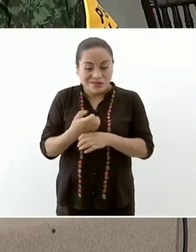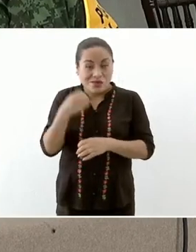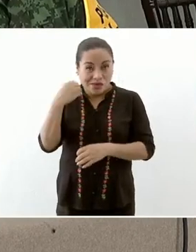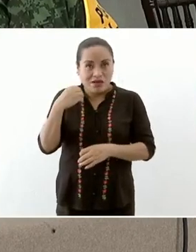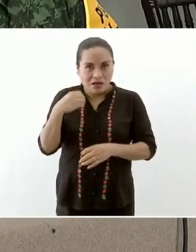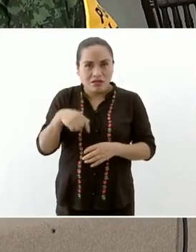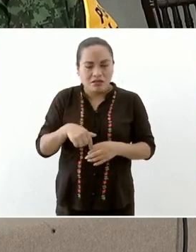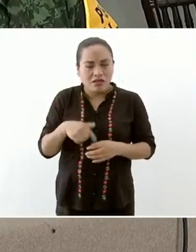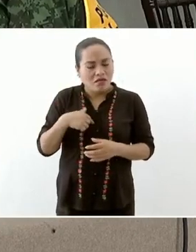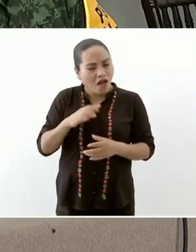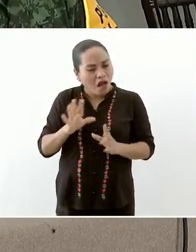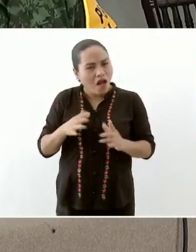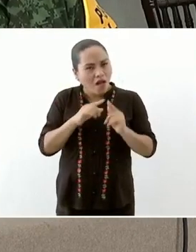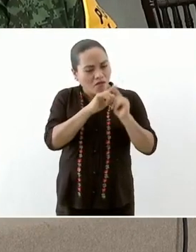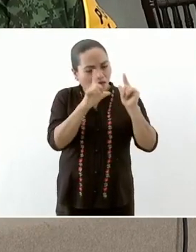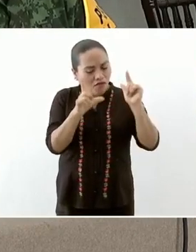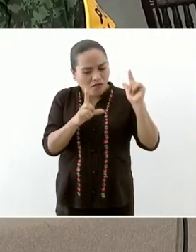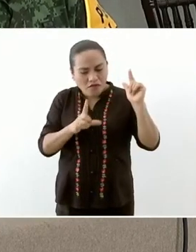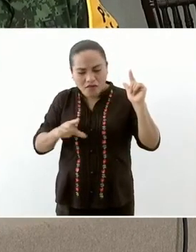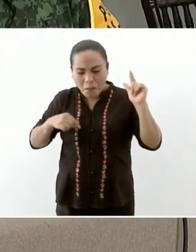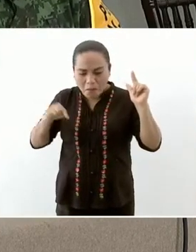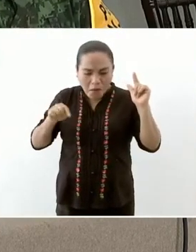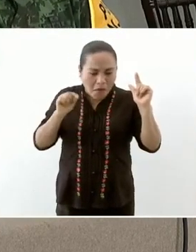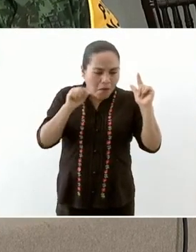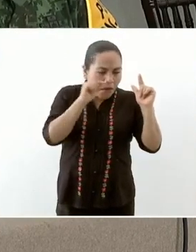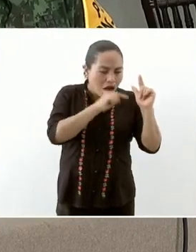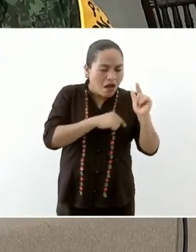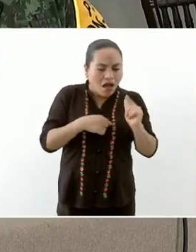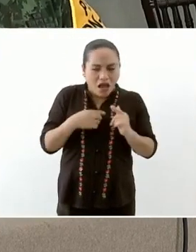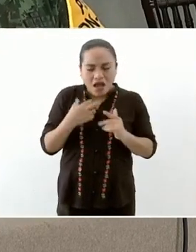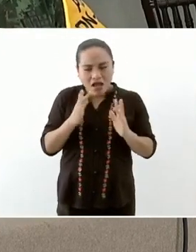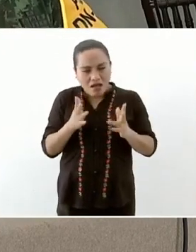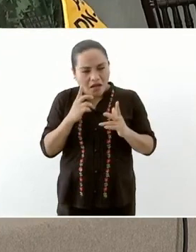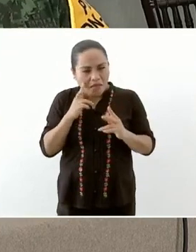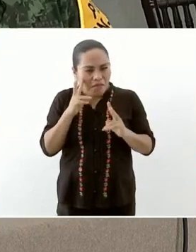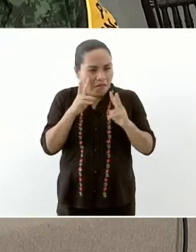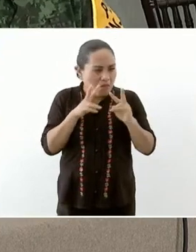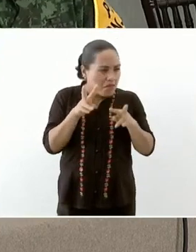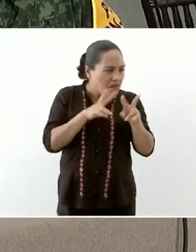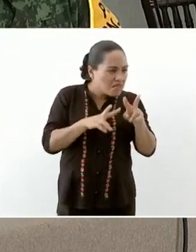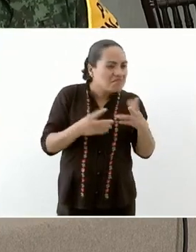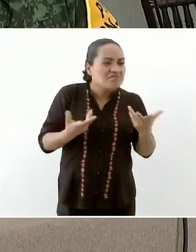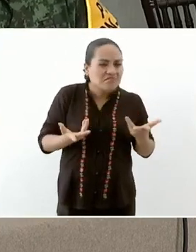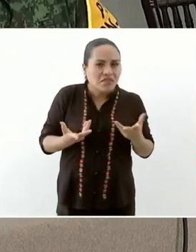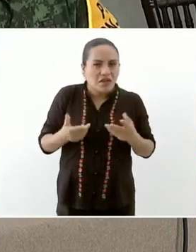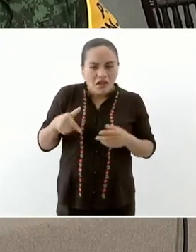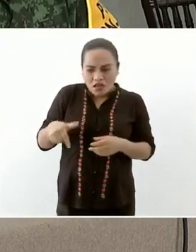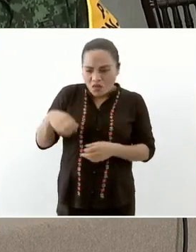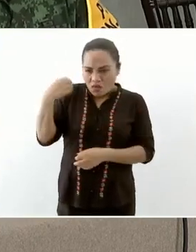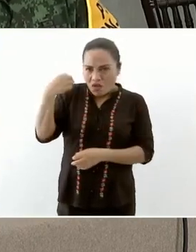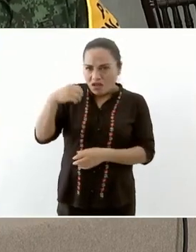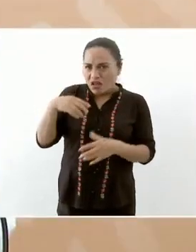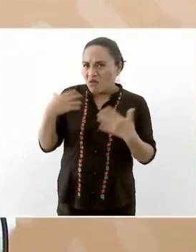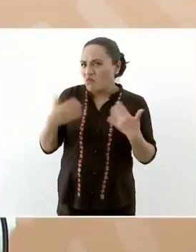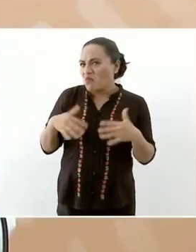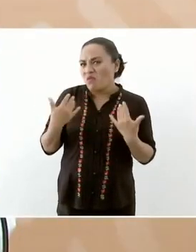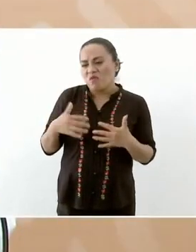donde más centros de salud y hospitales quedaron abandonados